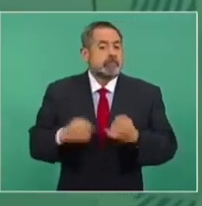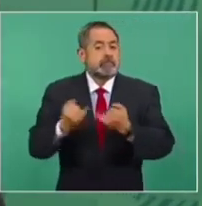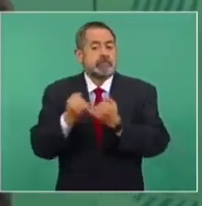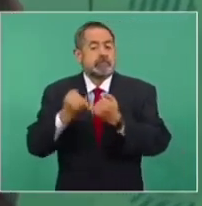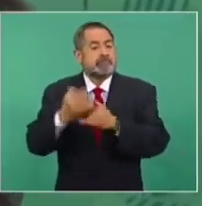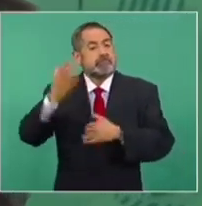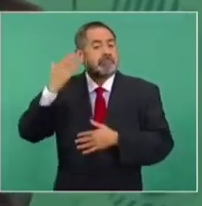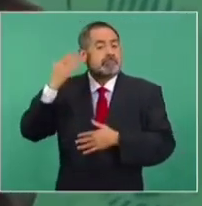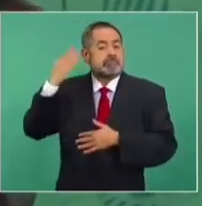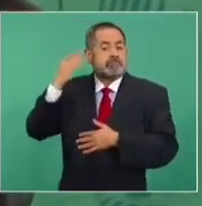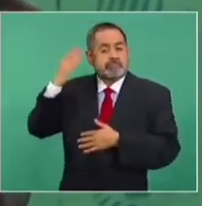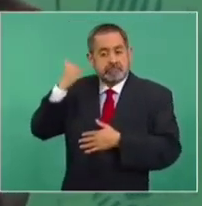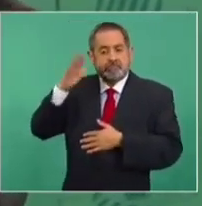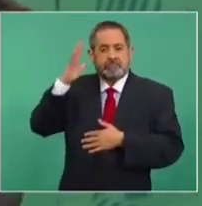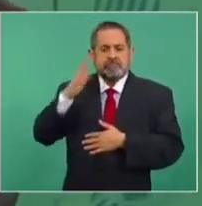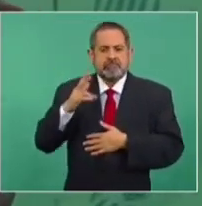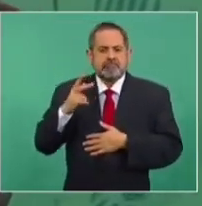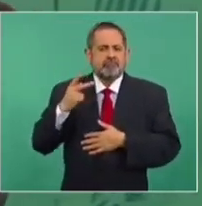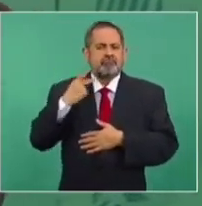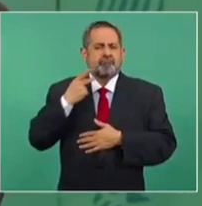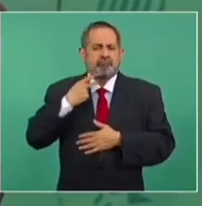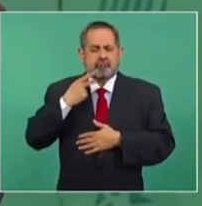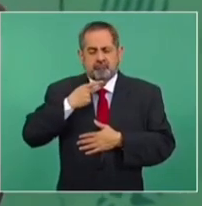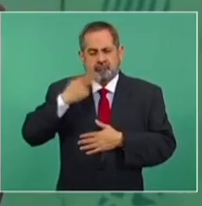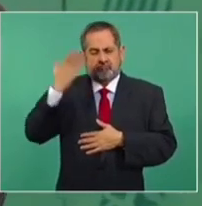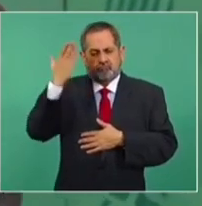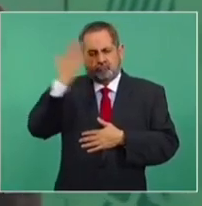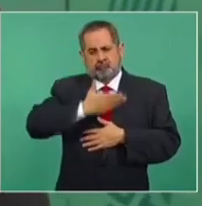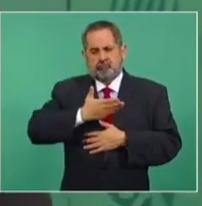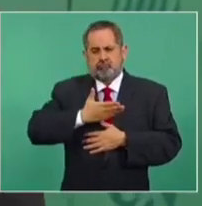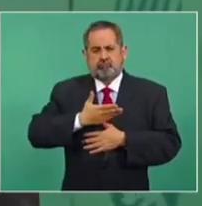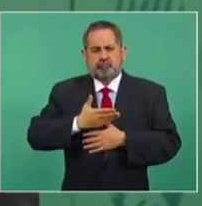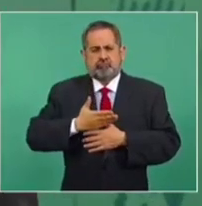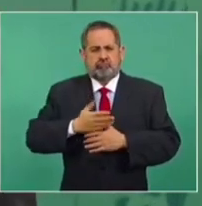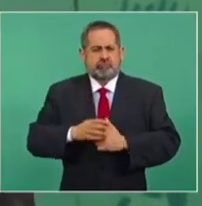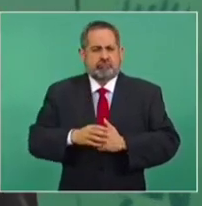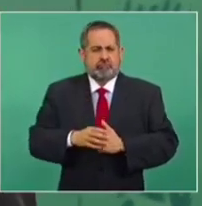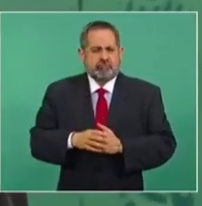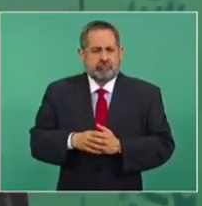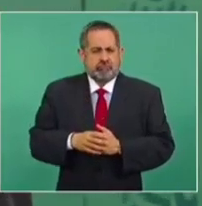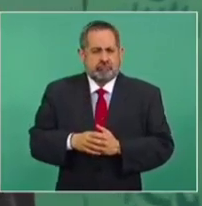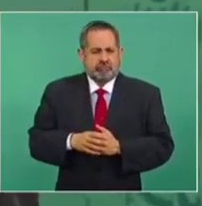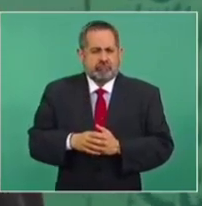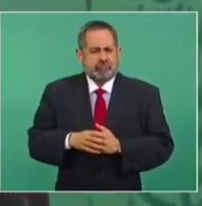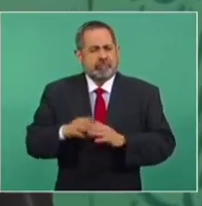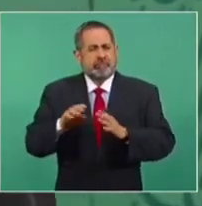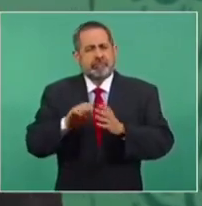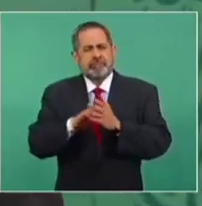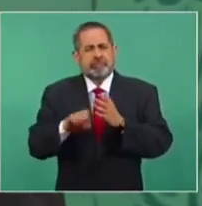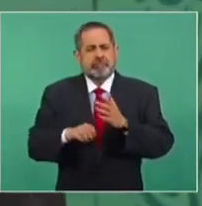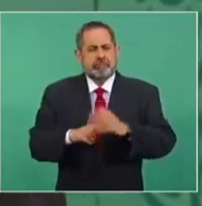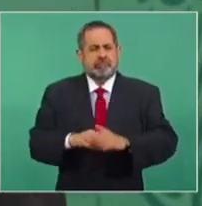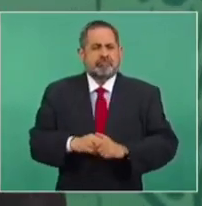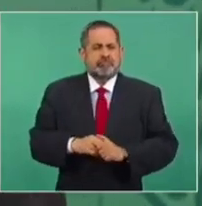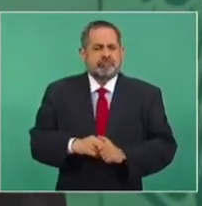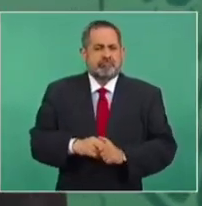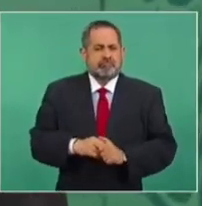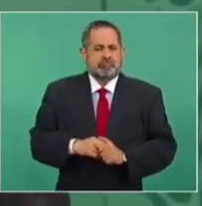político era muy acartonado, ¿no?, ¿cómo está?,